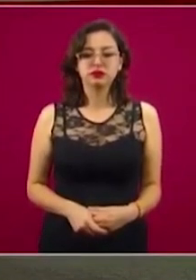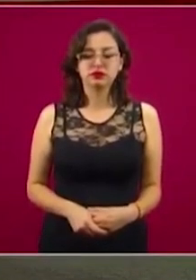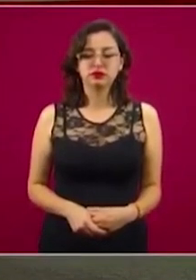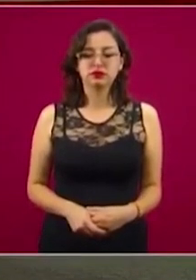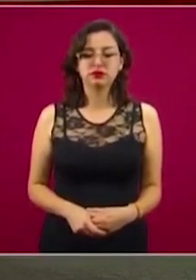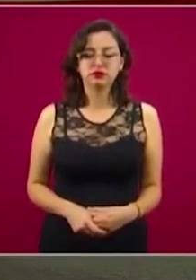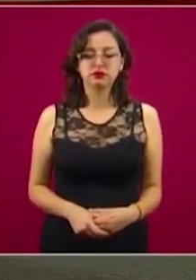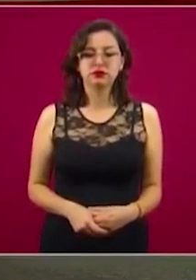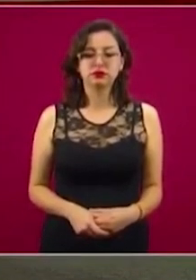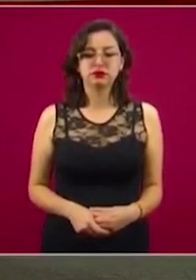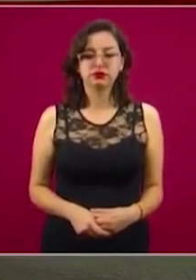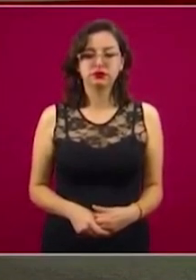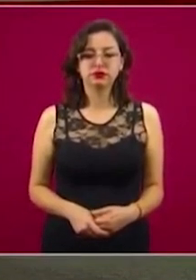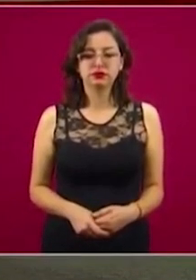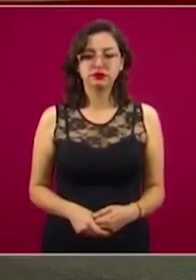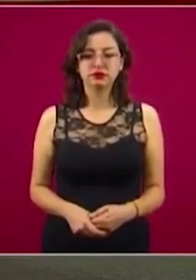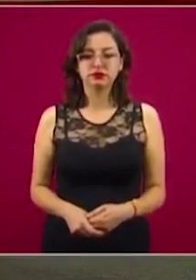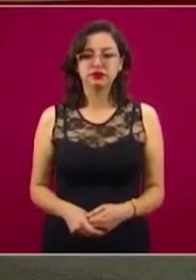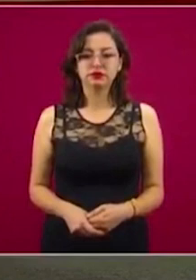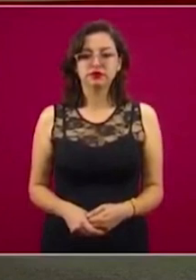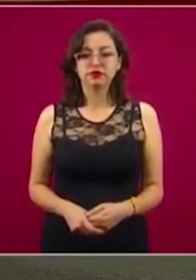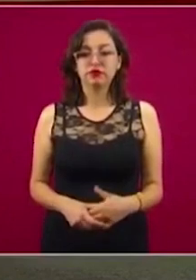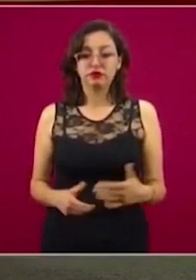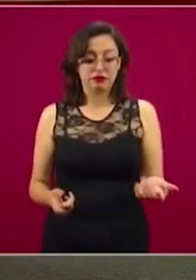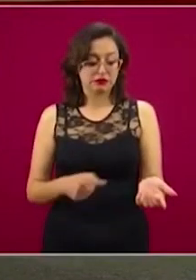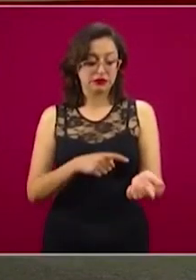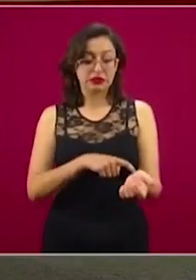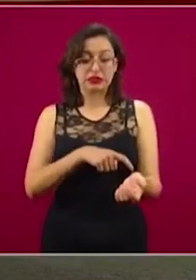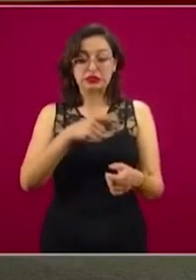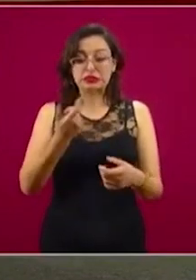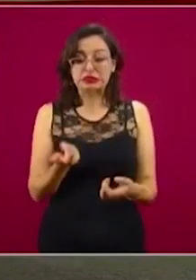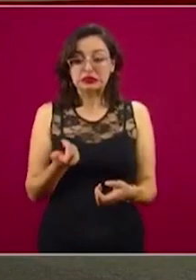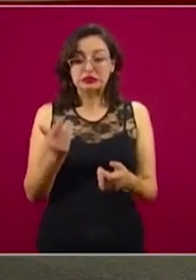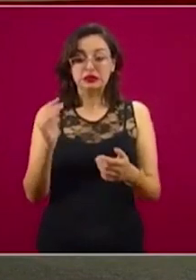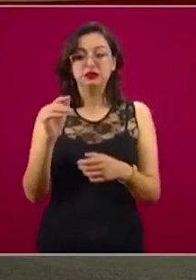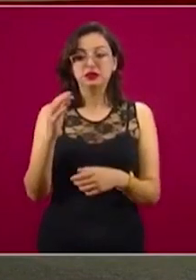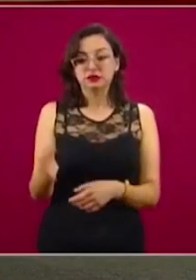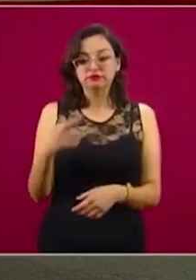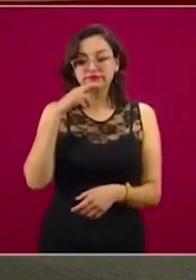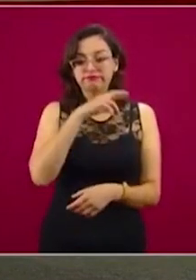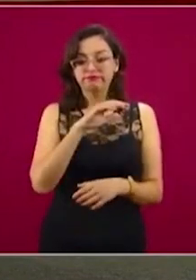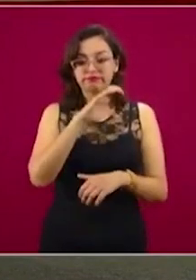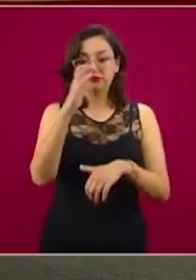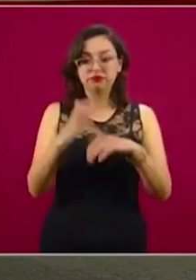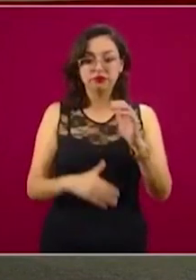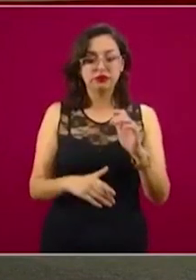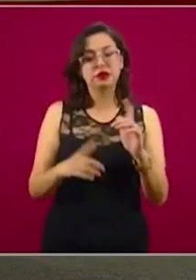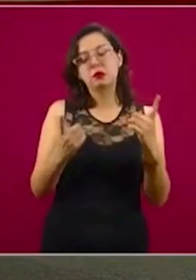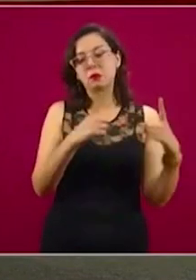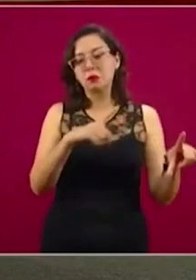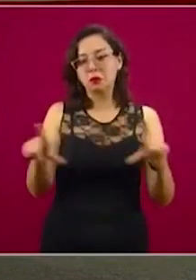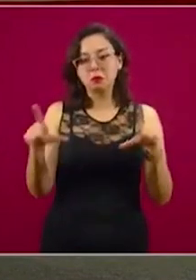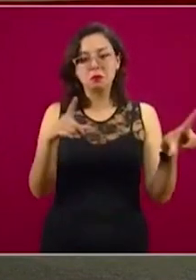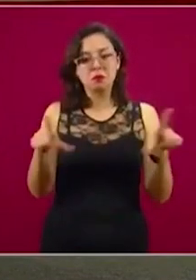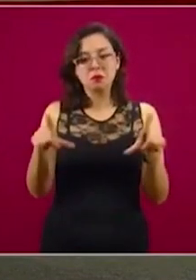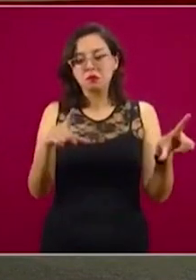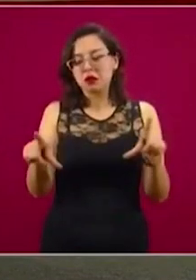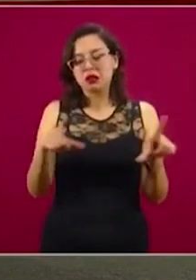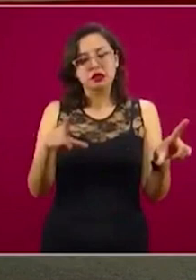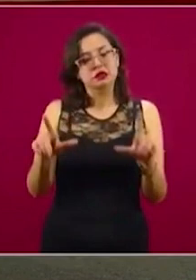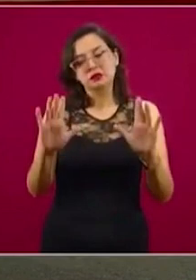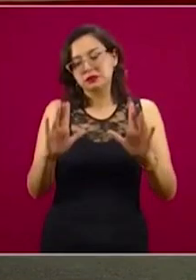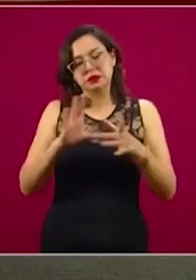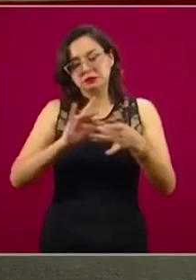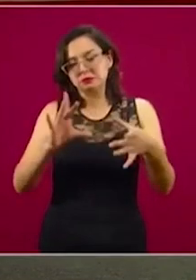Estas, como ya veo que queda poco tiempo y para que haya tiempo de preguntas, las vamos a dejar, como dejamos todas, están a